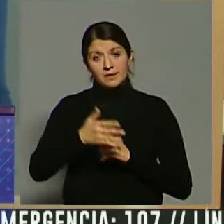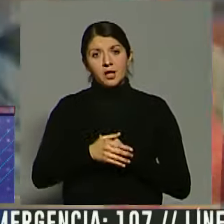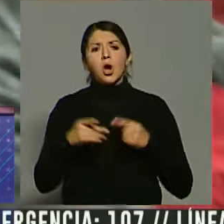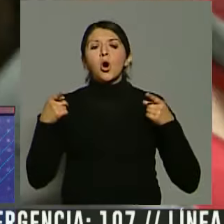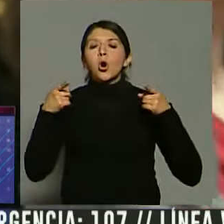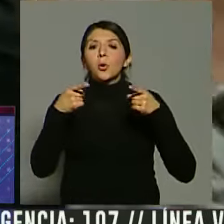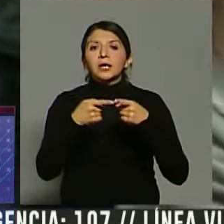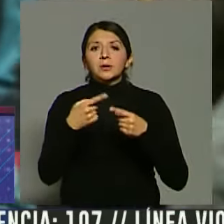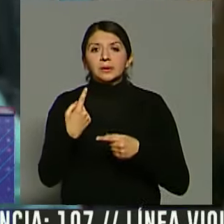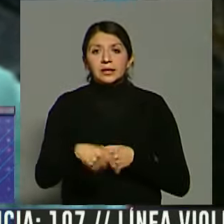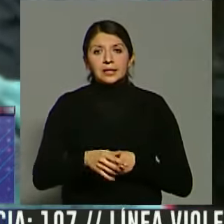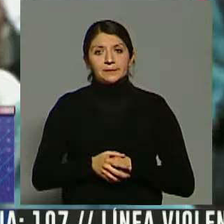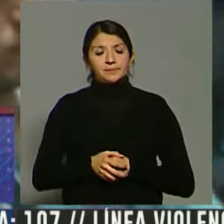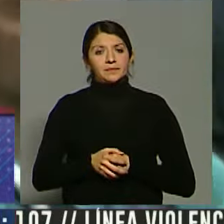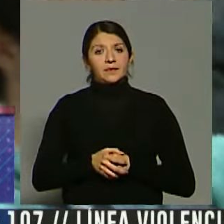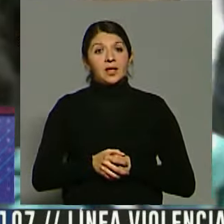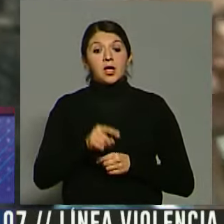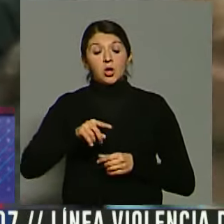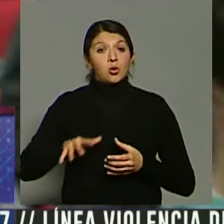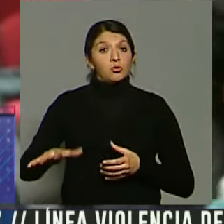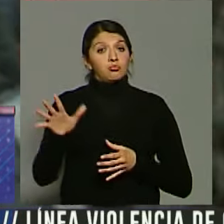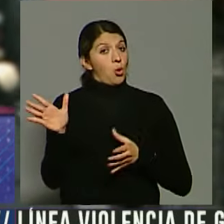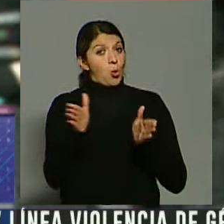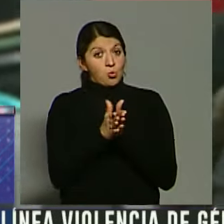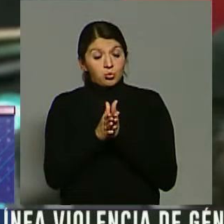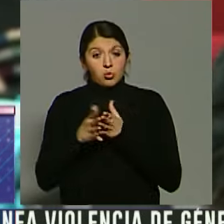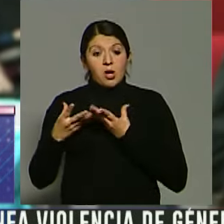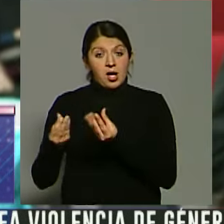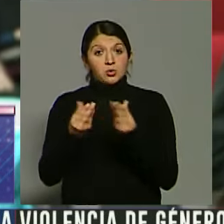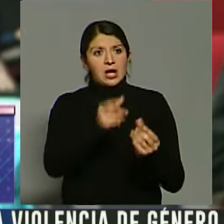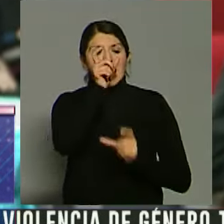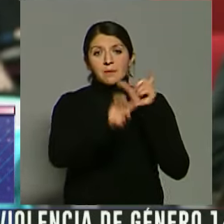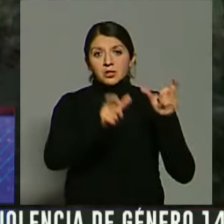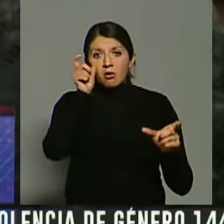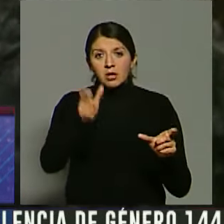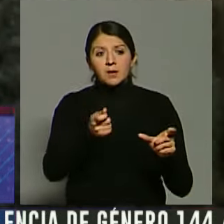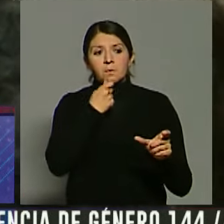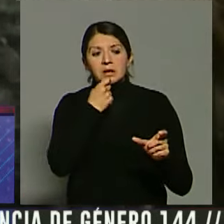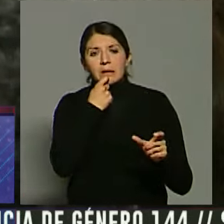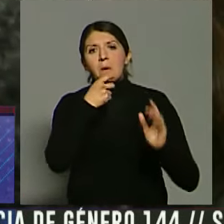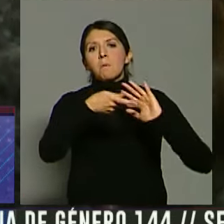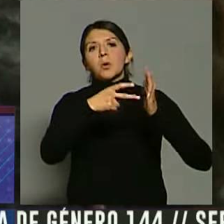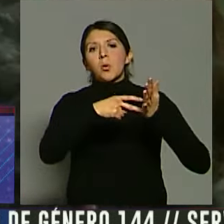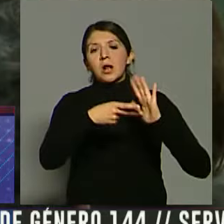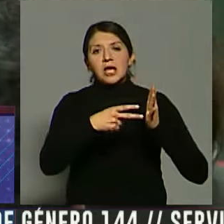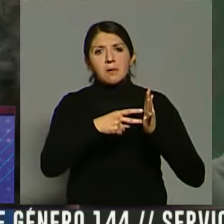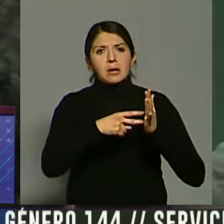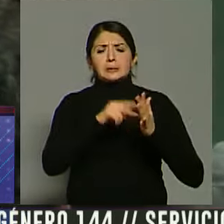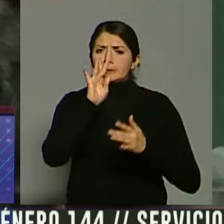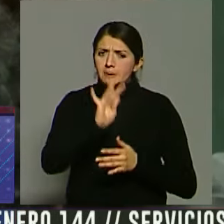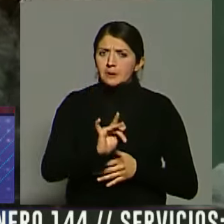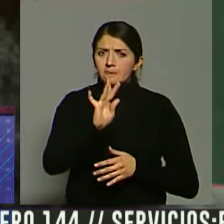una acción comunitaria, es decir, a ayudar a personas que estén pasando alguna situación difícil,